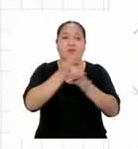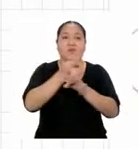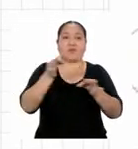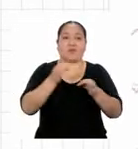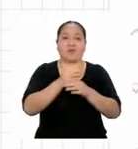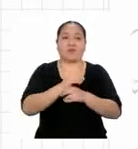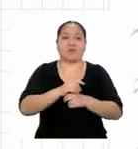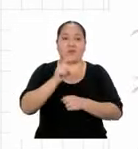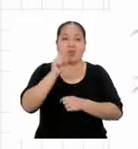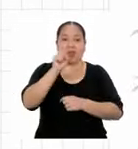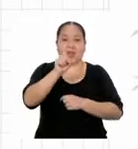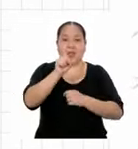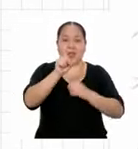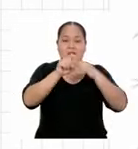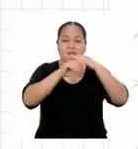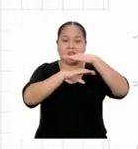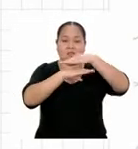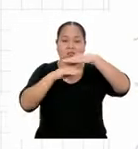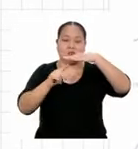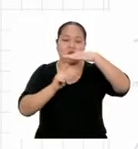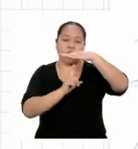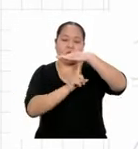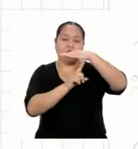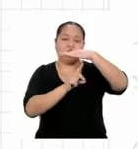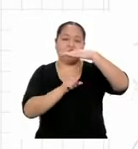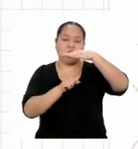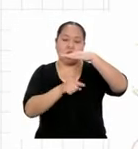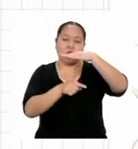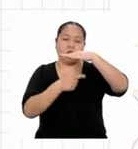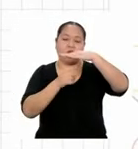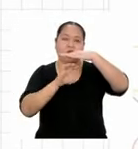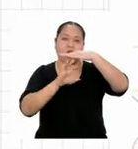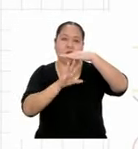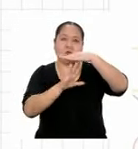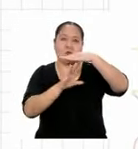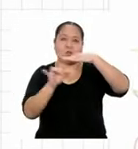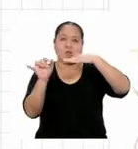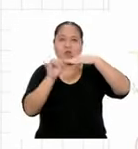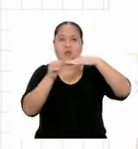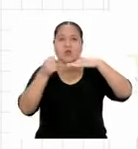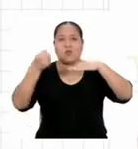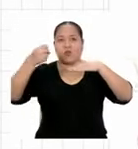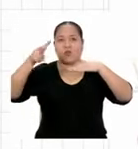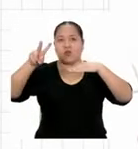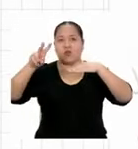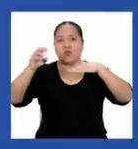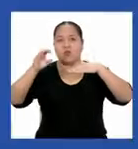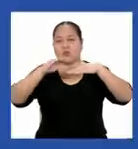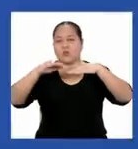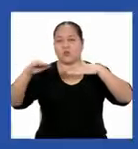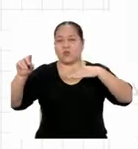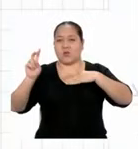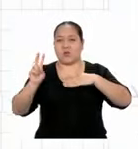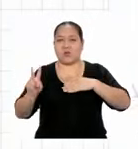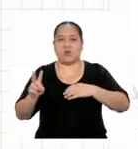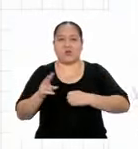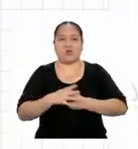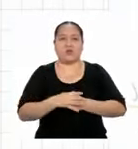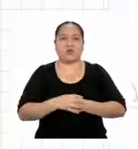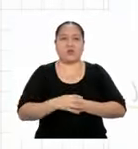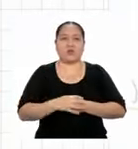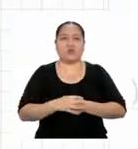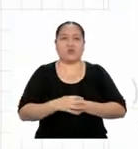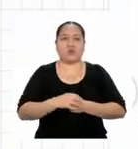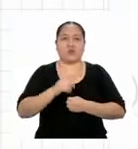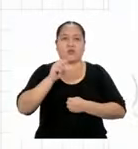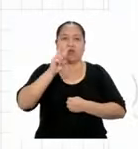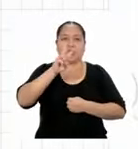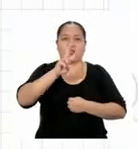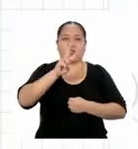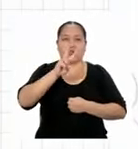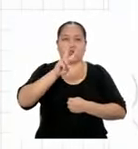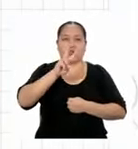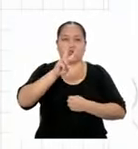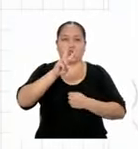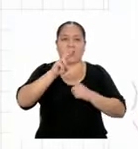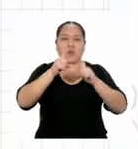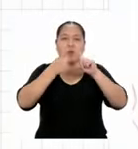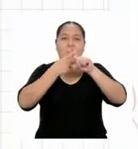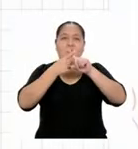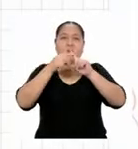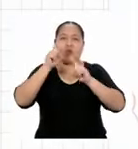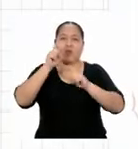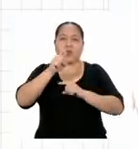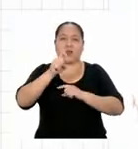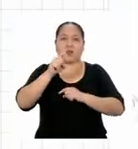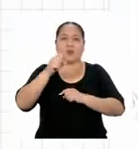sobre 1,5 es igual a 12 sobre 2. 2 metros por X es igual